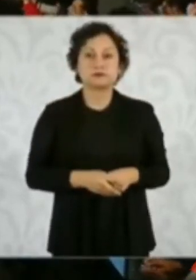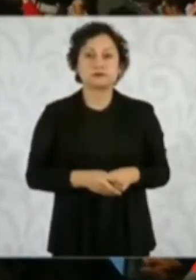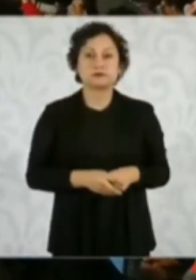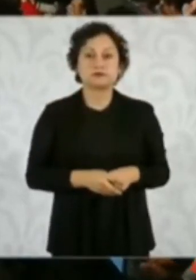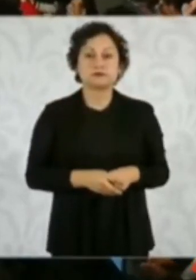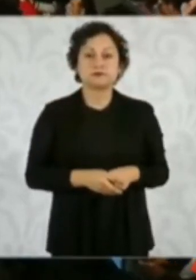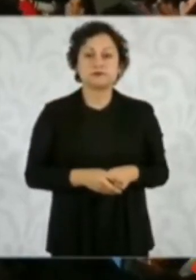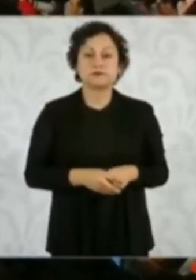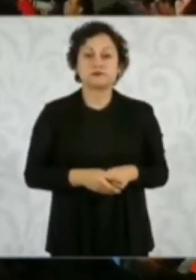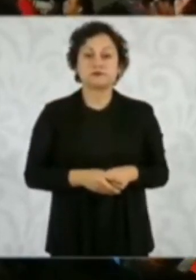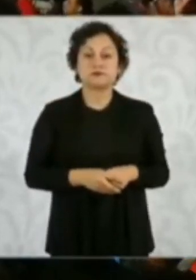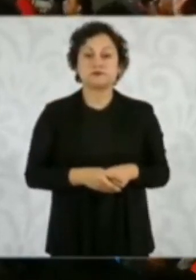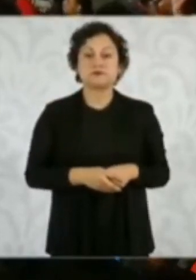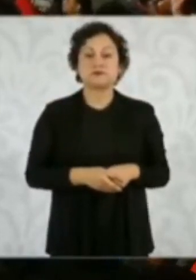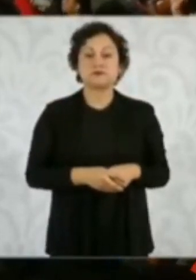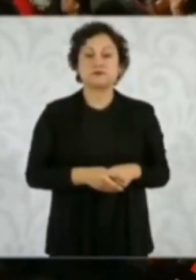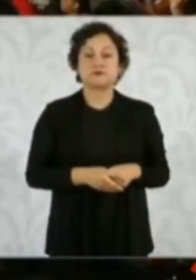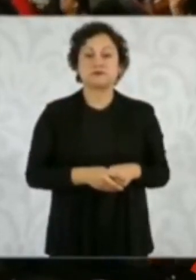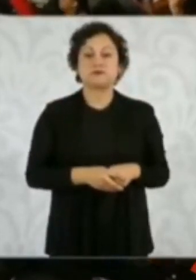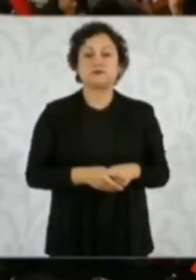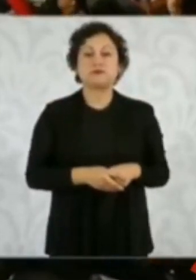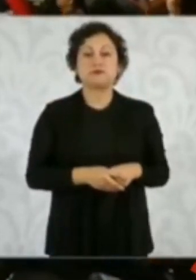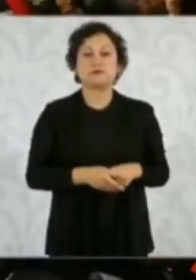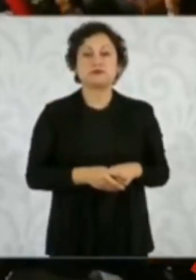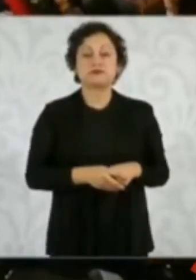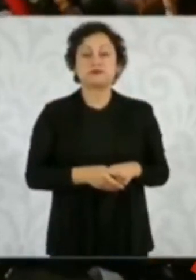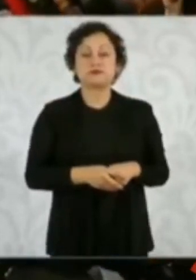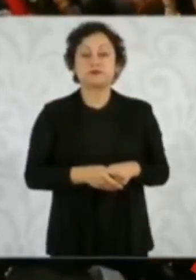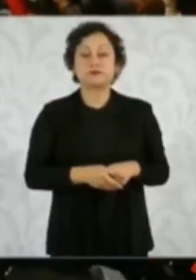A ver, por acá, porque hubo… Muchas gracias. Muchas gracias. Muchas